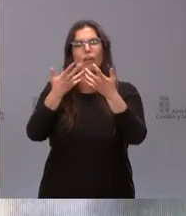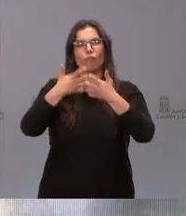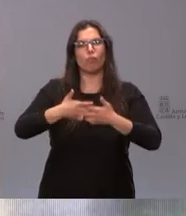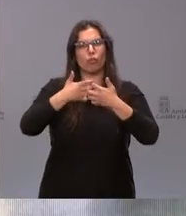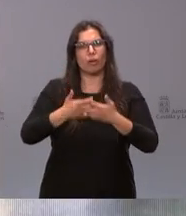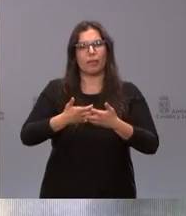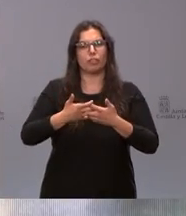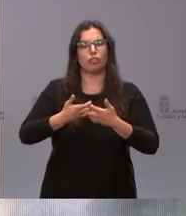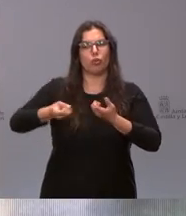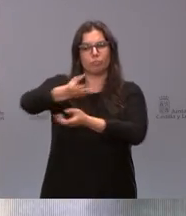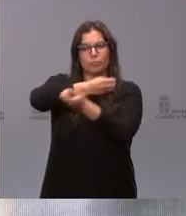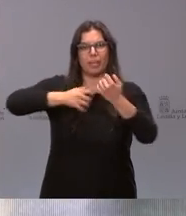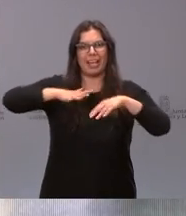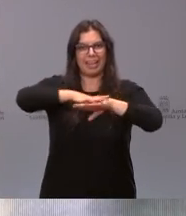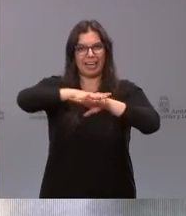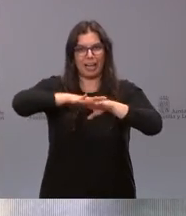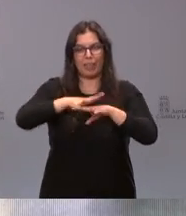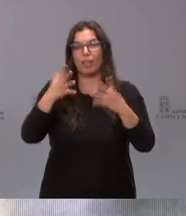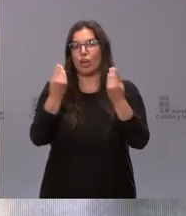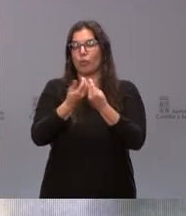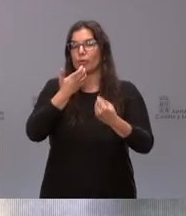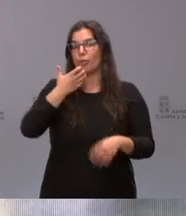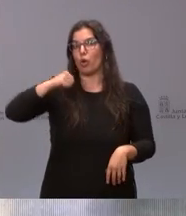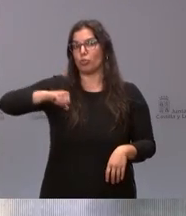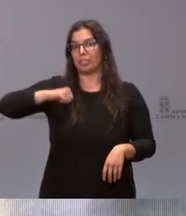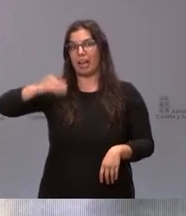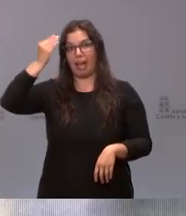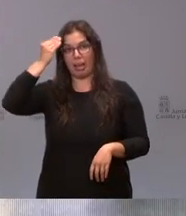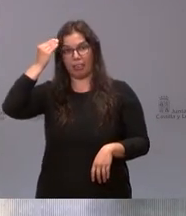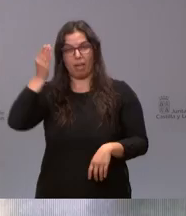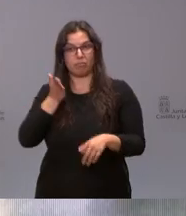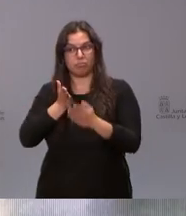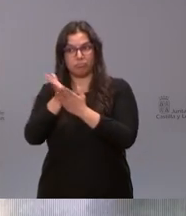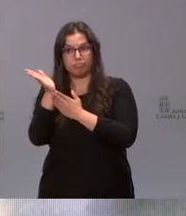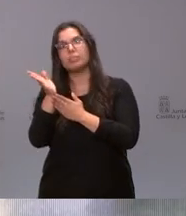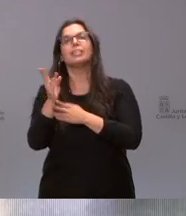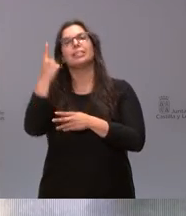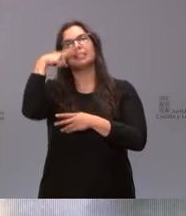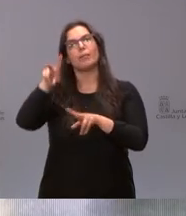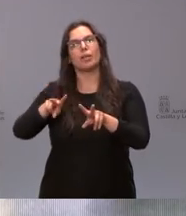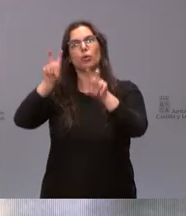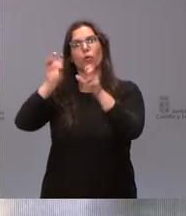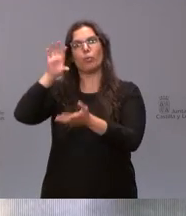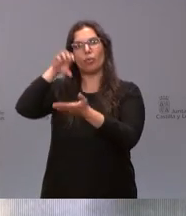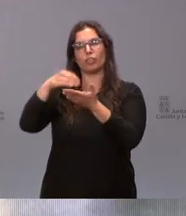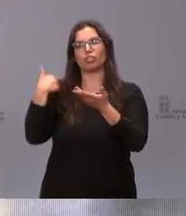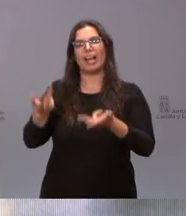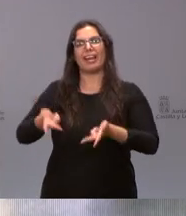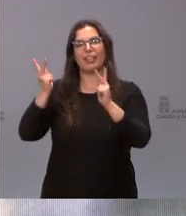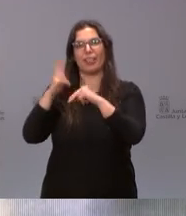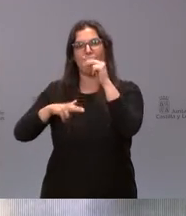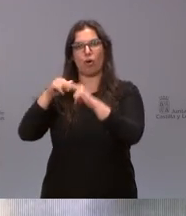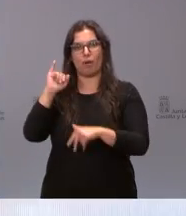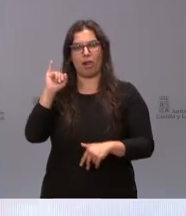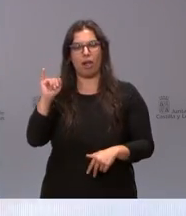en red con el hospital de Aranda por un lado saben ustedes que el nuevo centro ya tiene la licencia de obras por otro lado